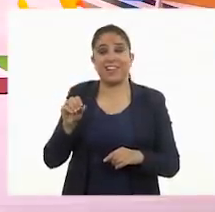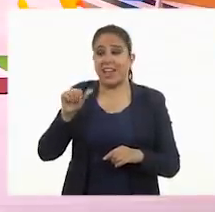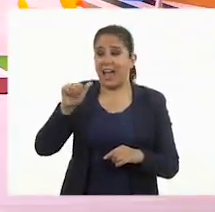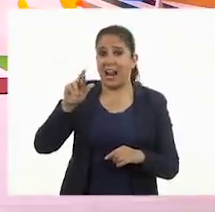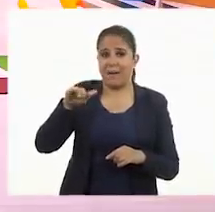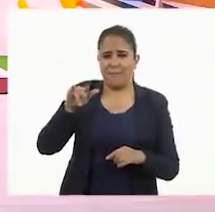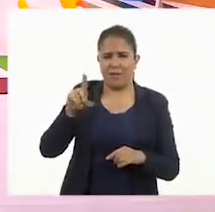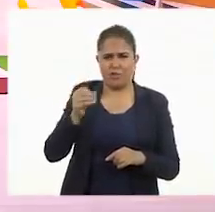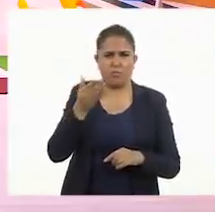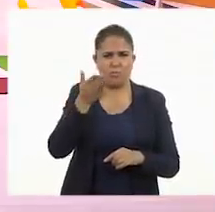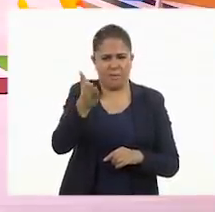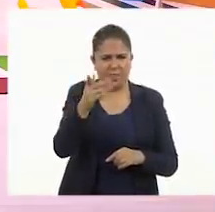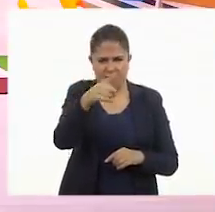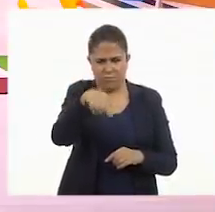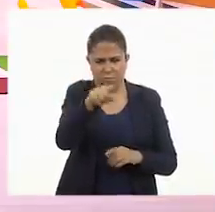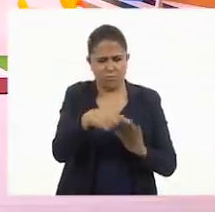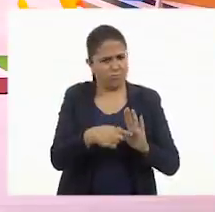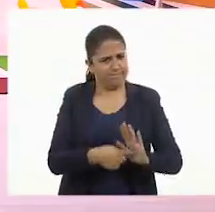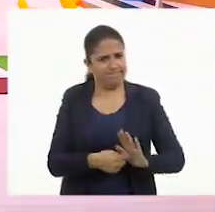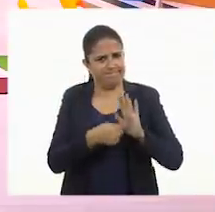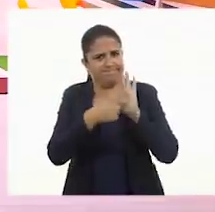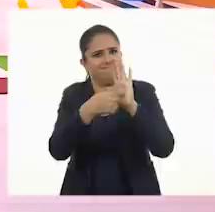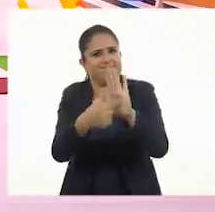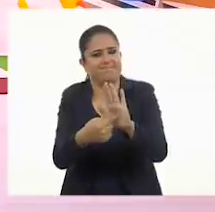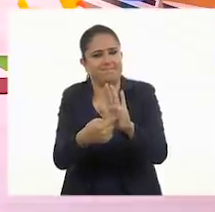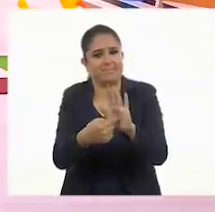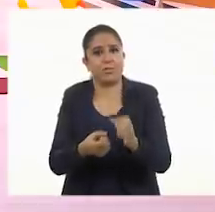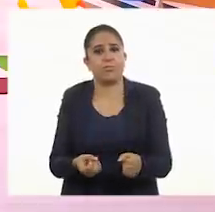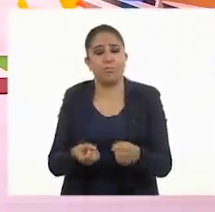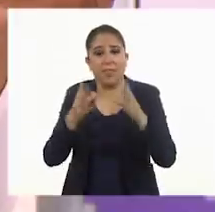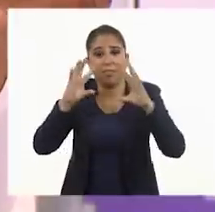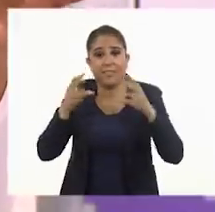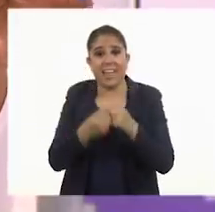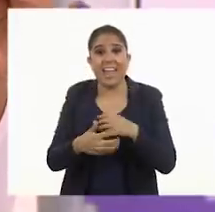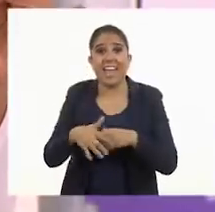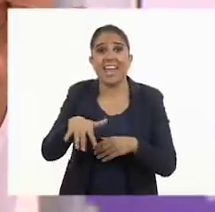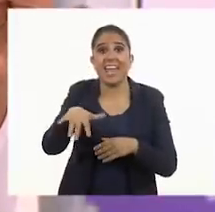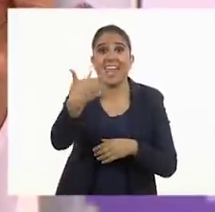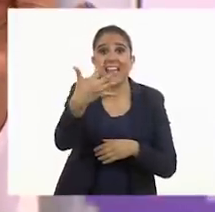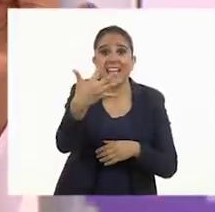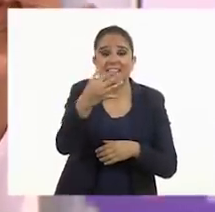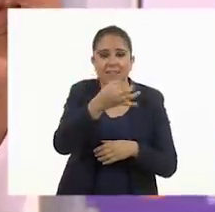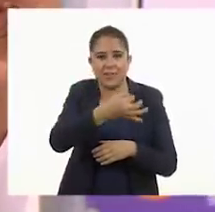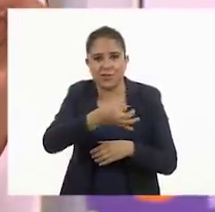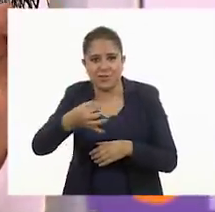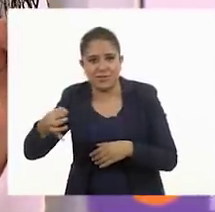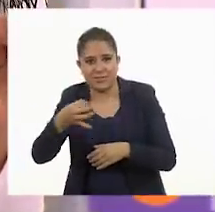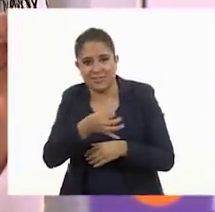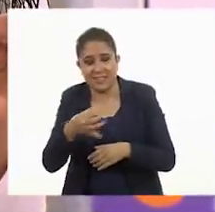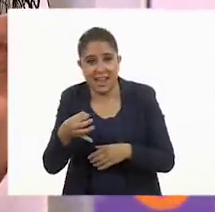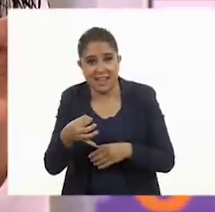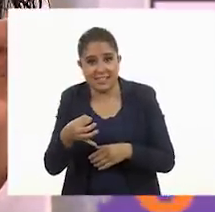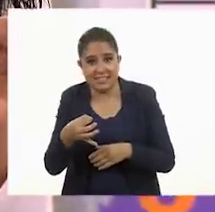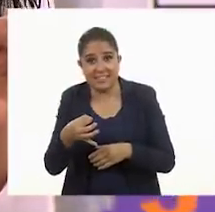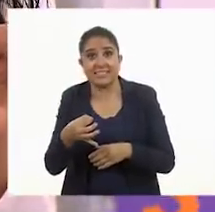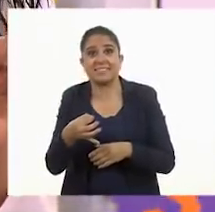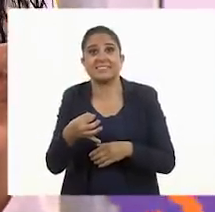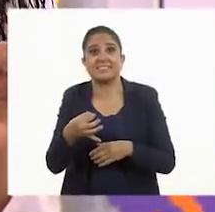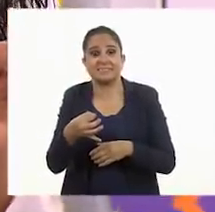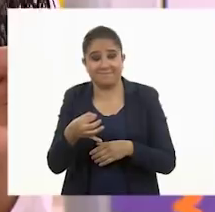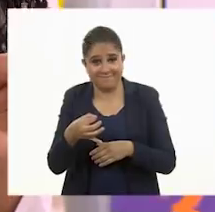Armando nos pide que representemos quince fichas. Quince fichas.